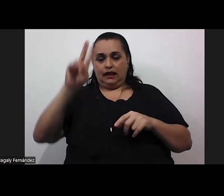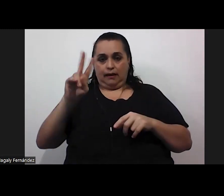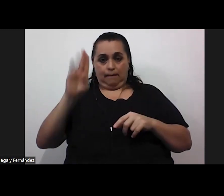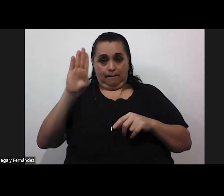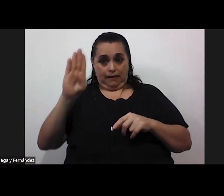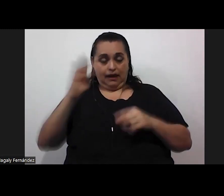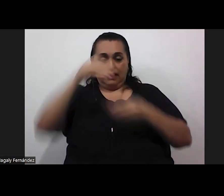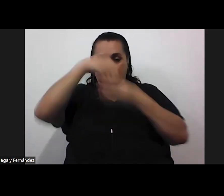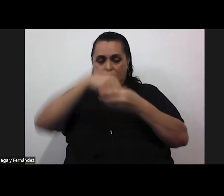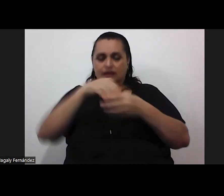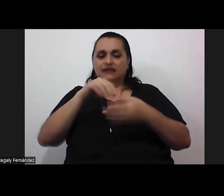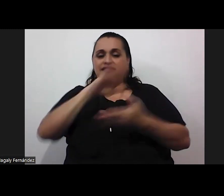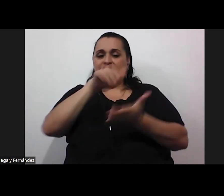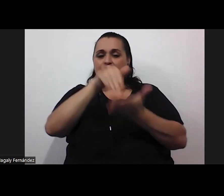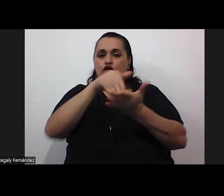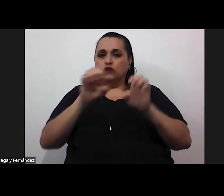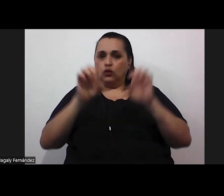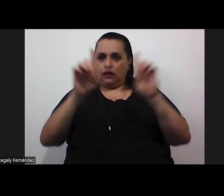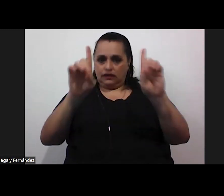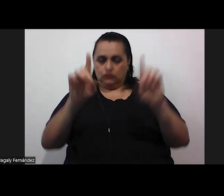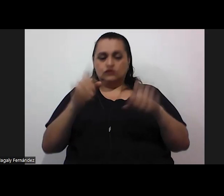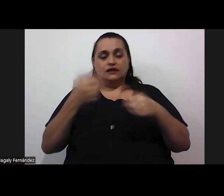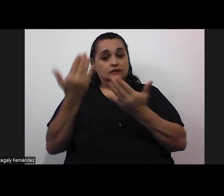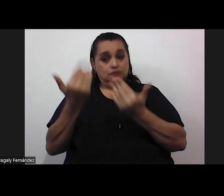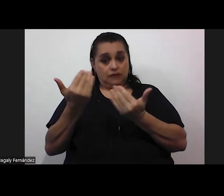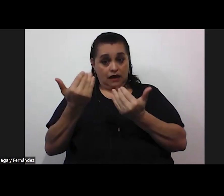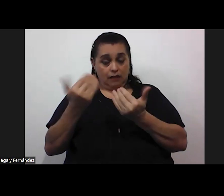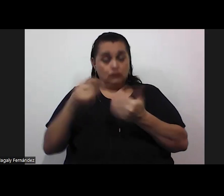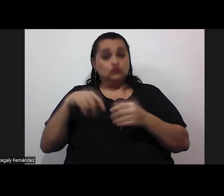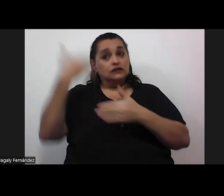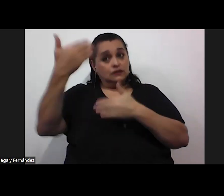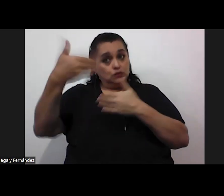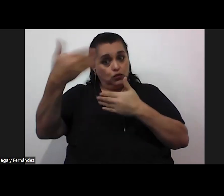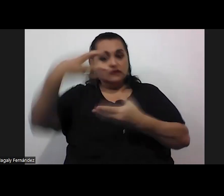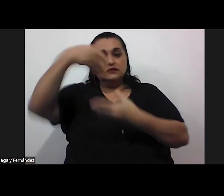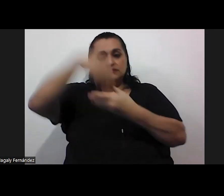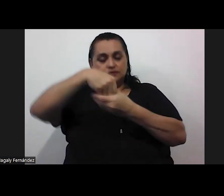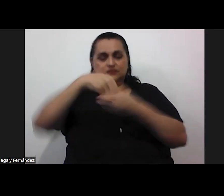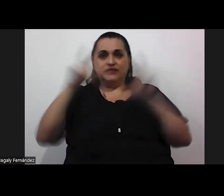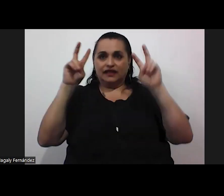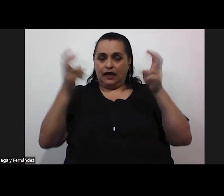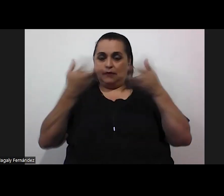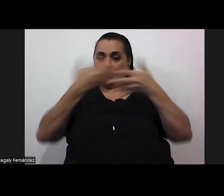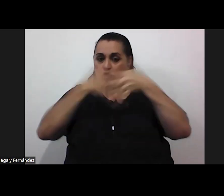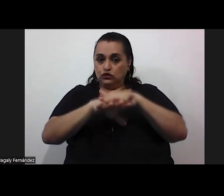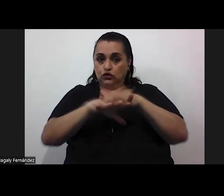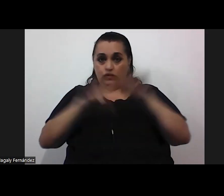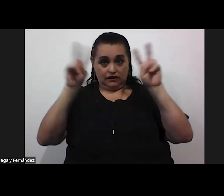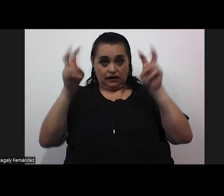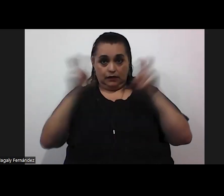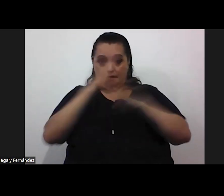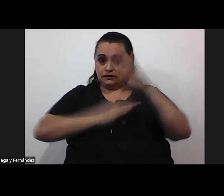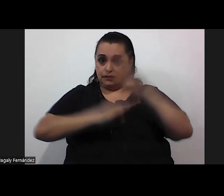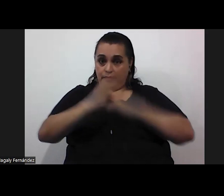educativos. Esperamos ciertamente poder incorporar el tema de la inclusión en temas de discapacidad en